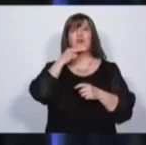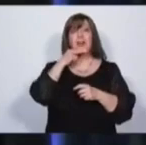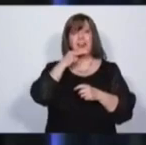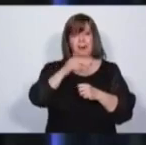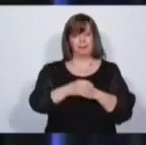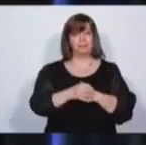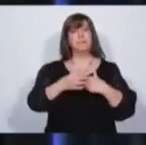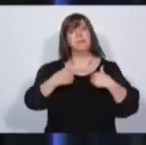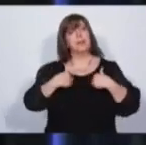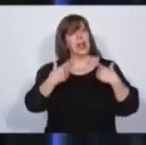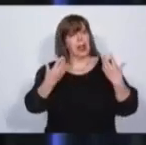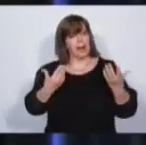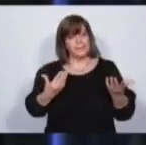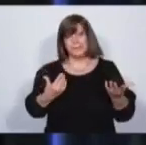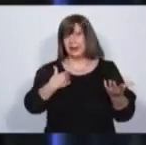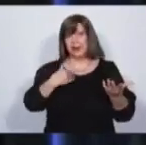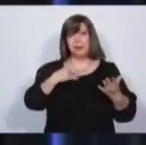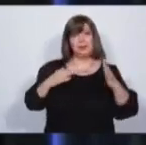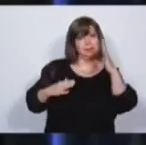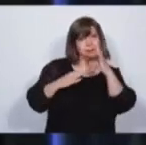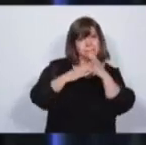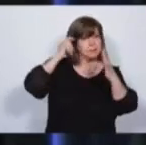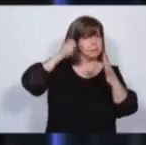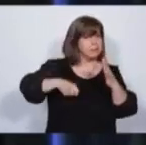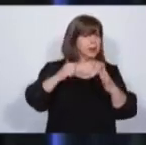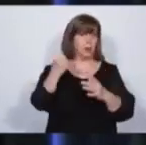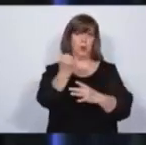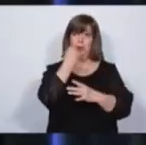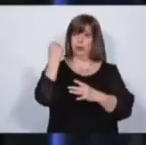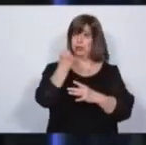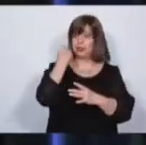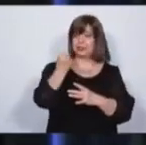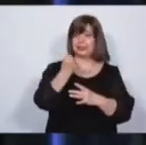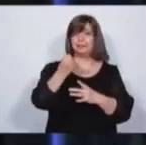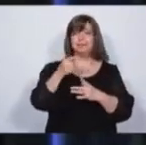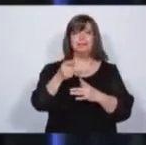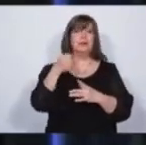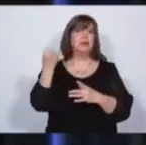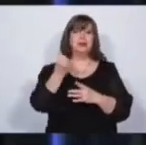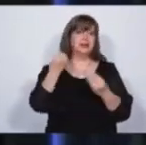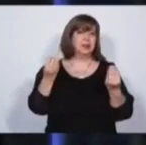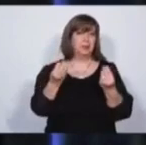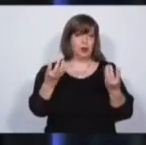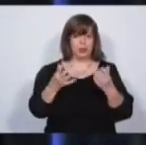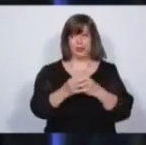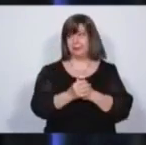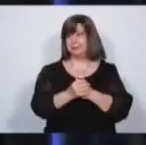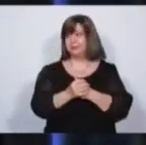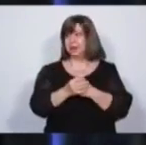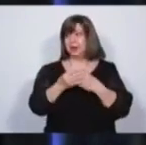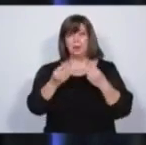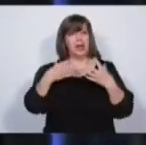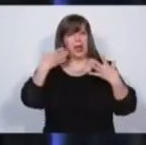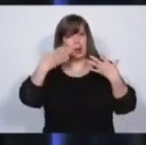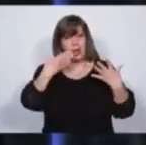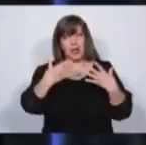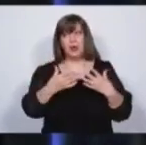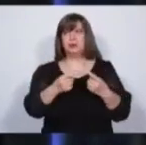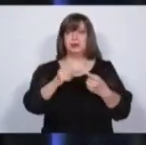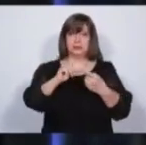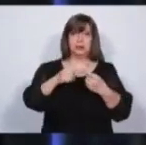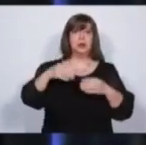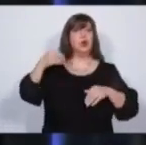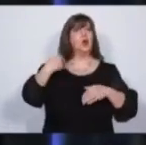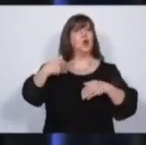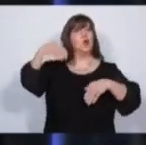Para mí el tema de la Suprema Corte de Justicia es fundamental. Pero es fundamental no para hablarlo, sino cómo se